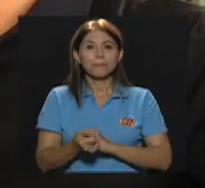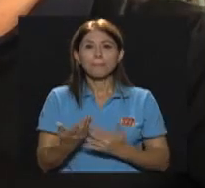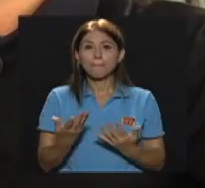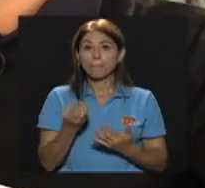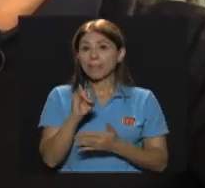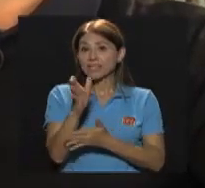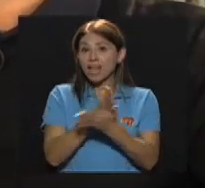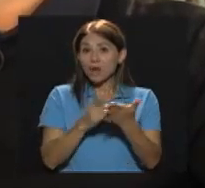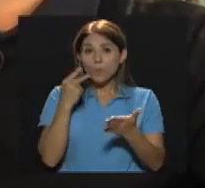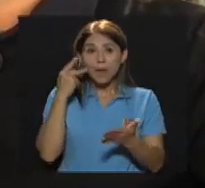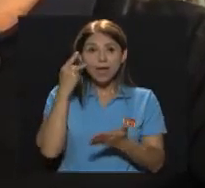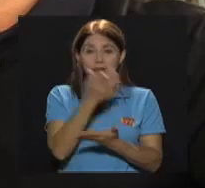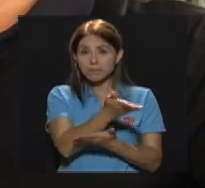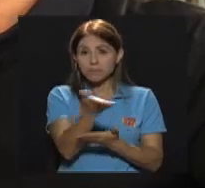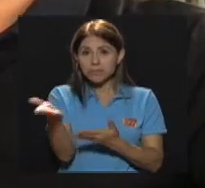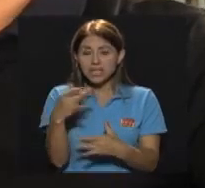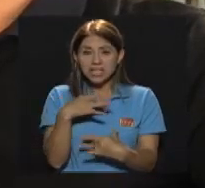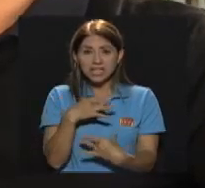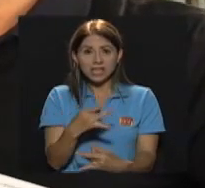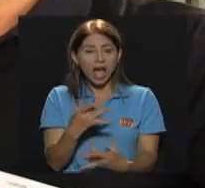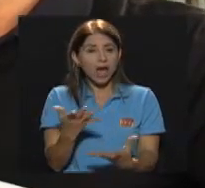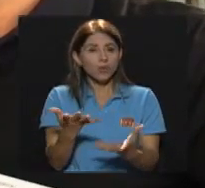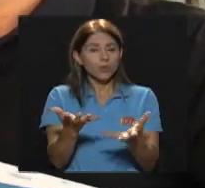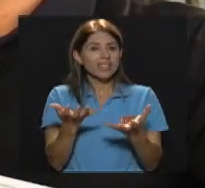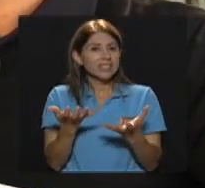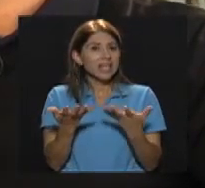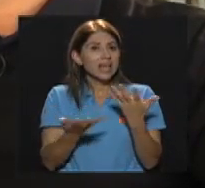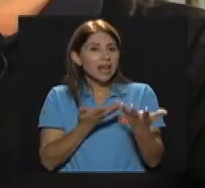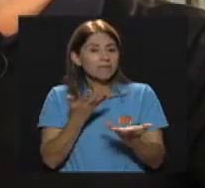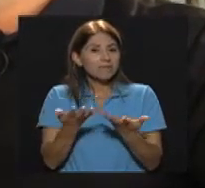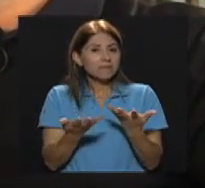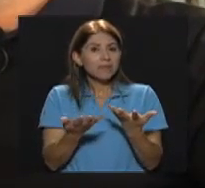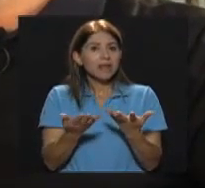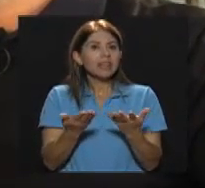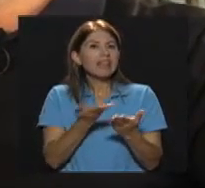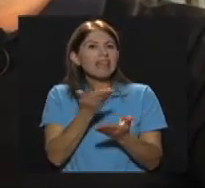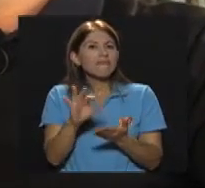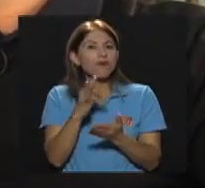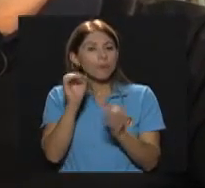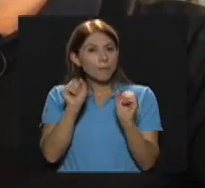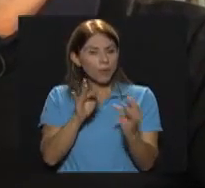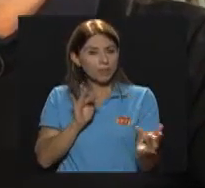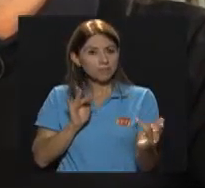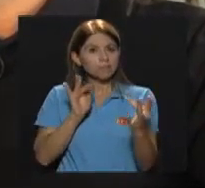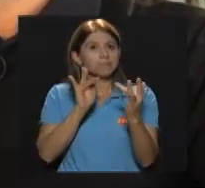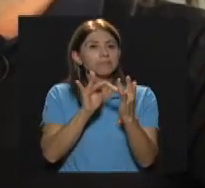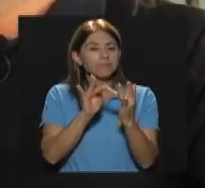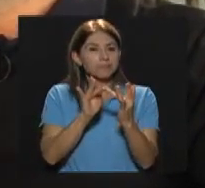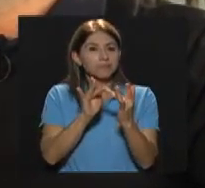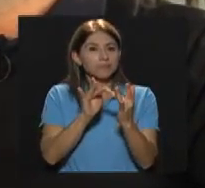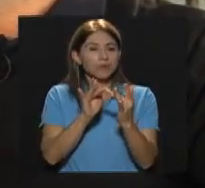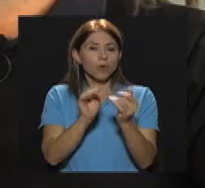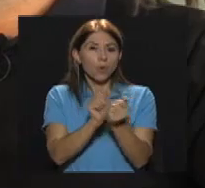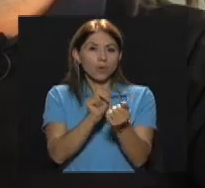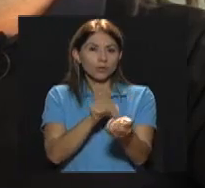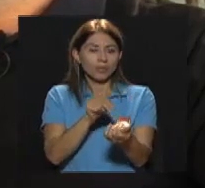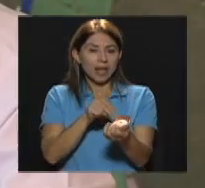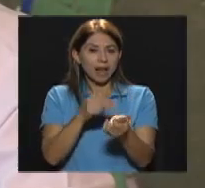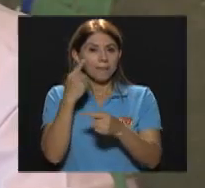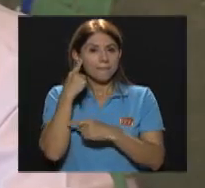Quisiera ¿Cuáles son los canales Que ha establecido El hospital Para poder ser parte De esta